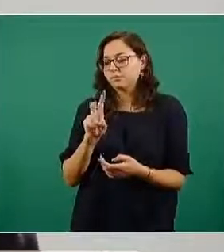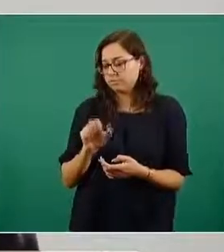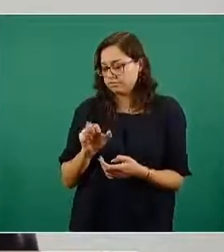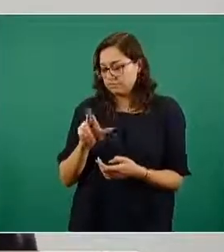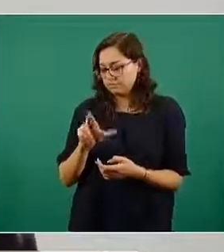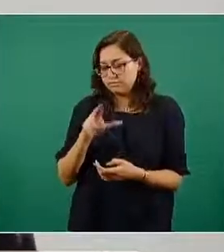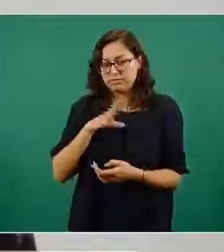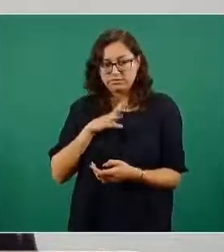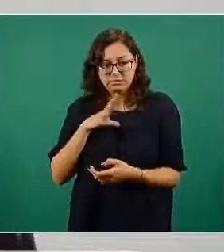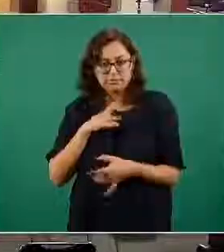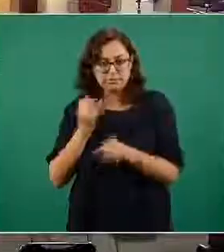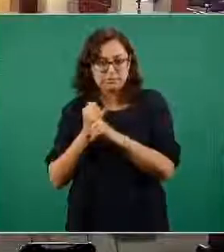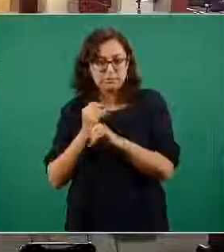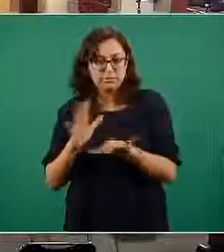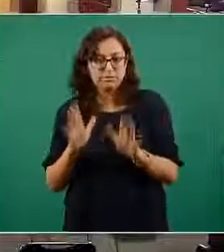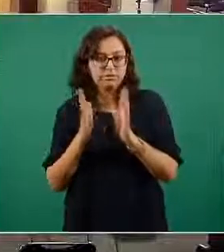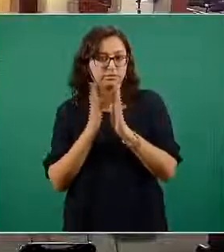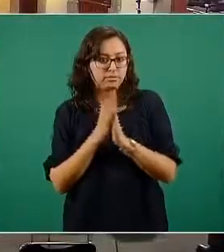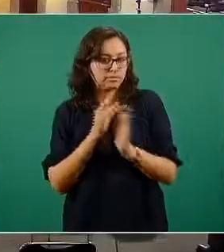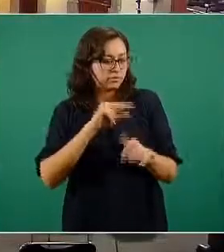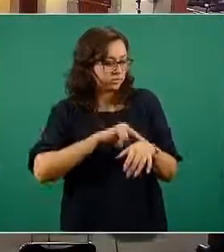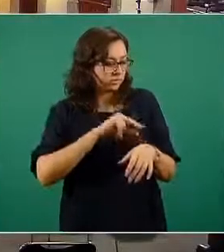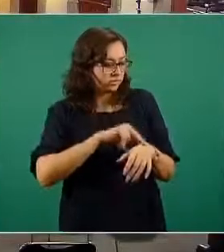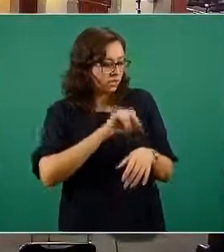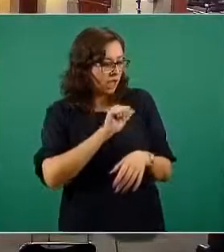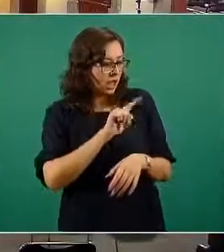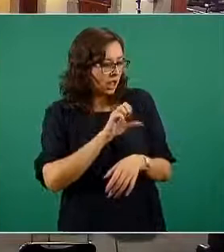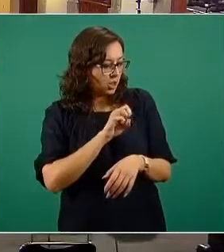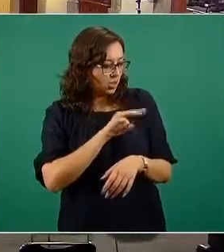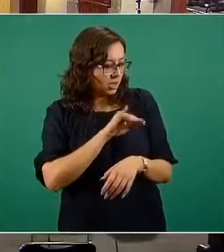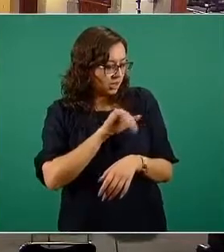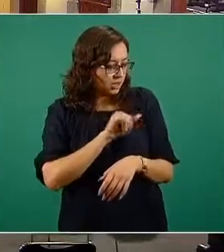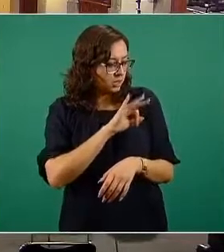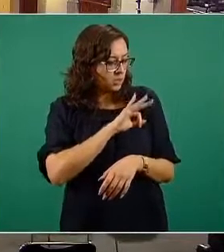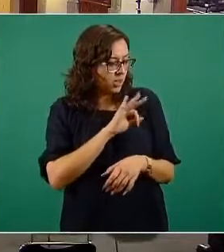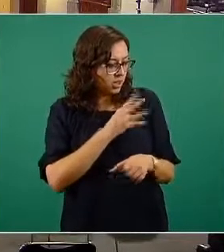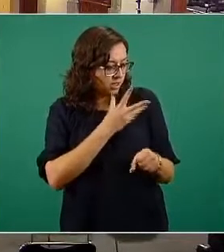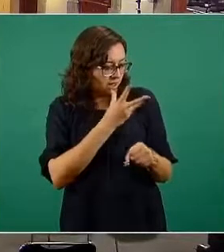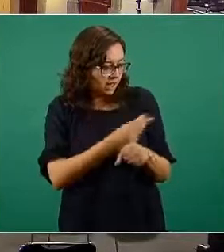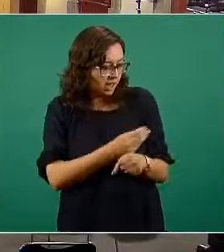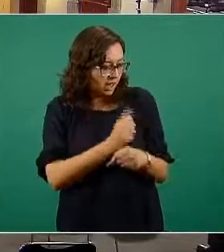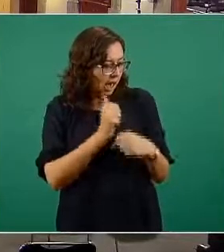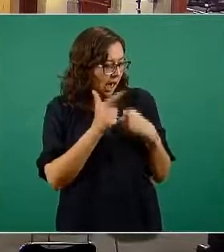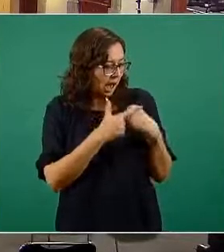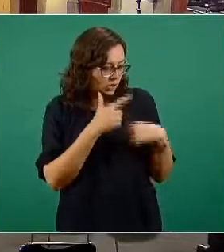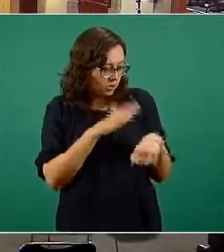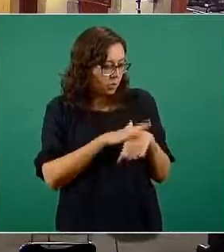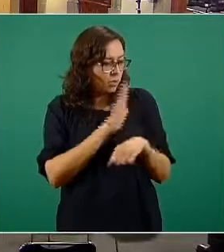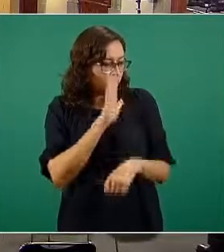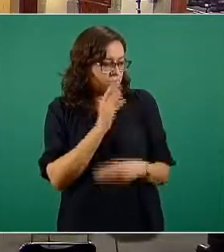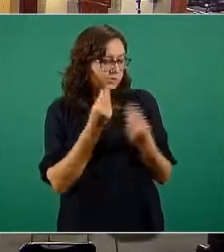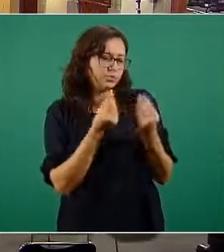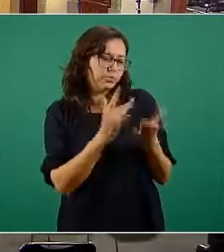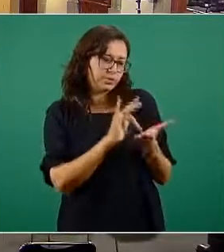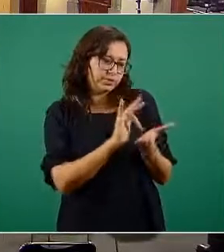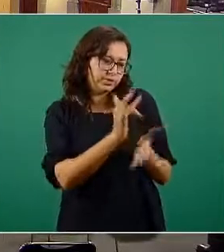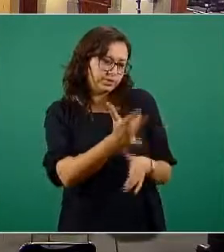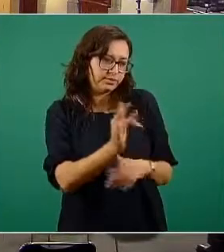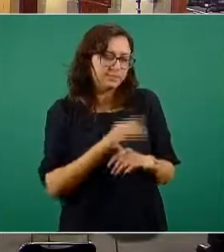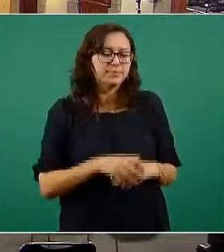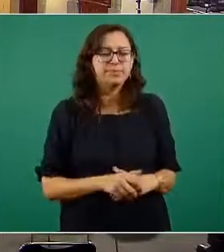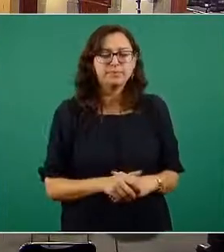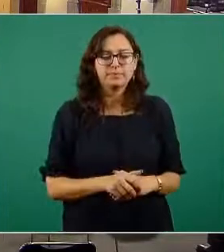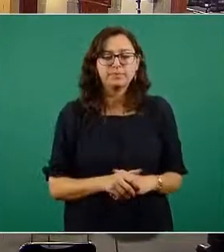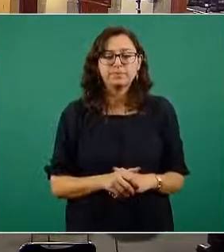al doctor José Luis Salomía que pudiese ampliar sobre este tema muchas gracias mucho gusto solamente acotar